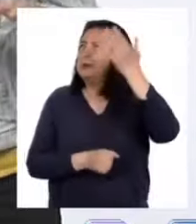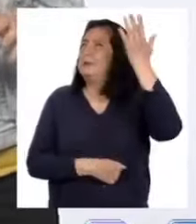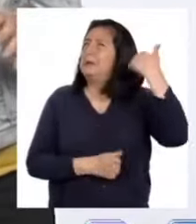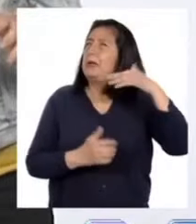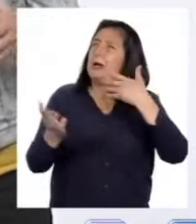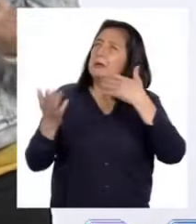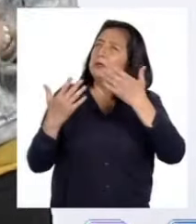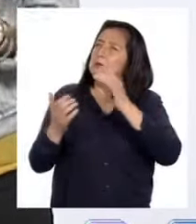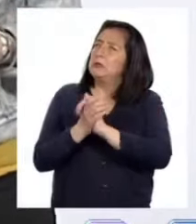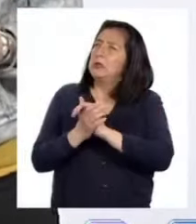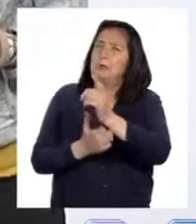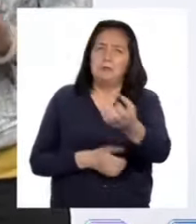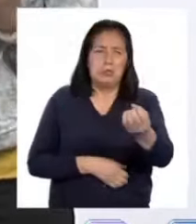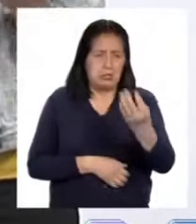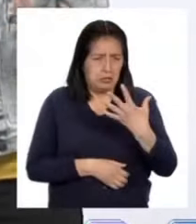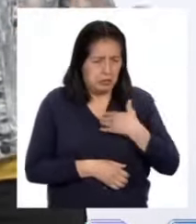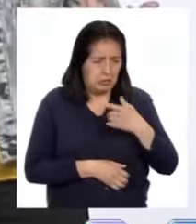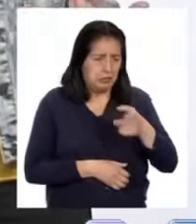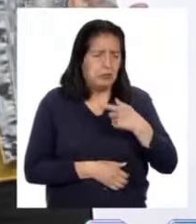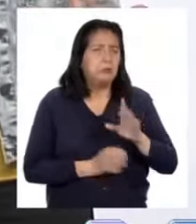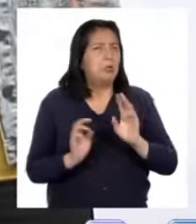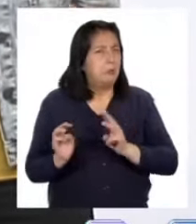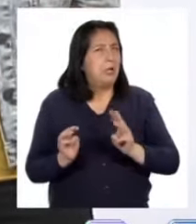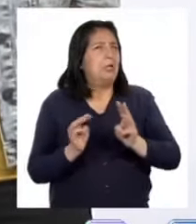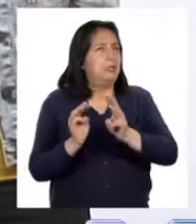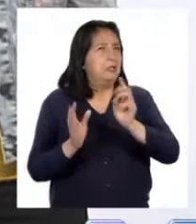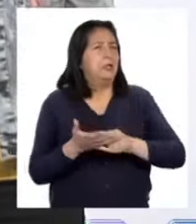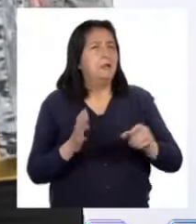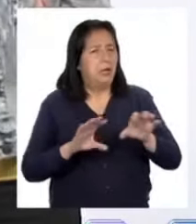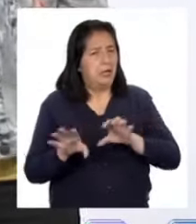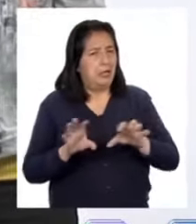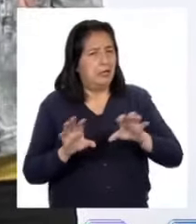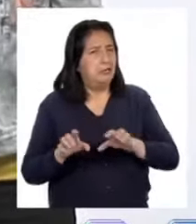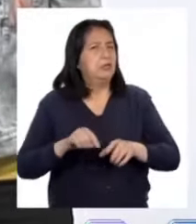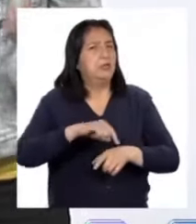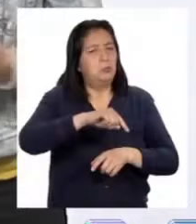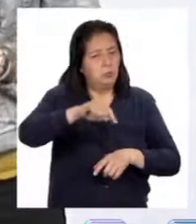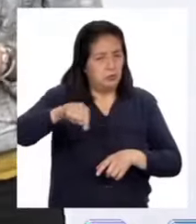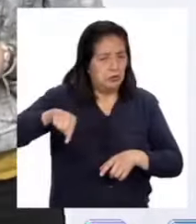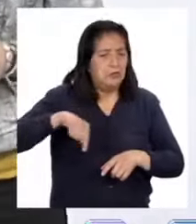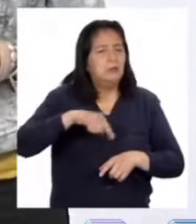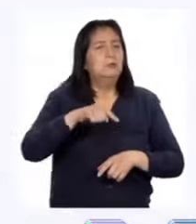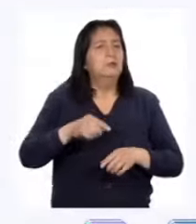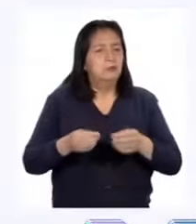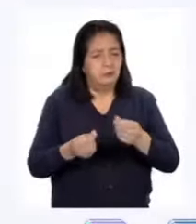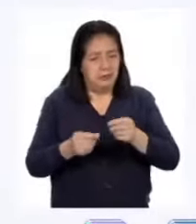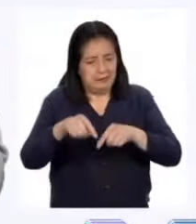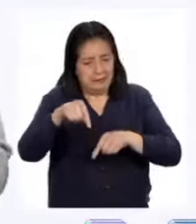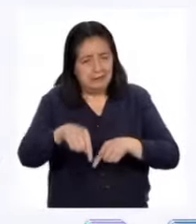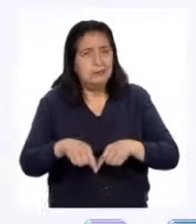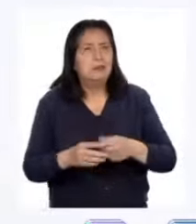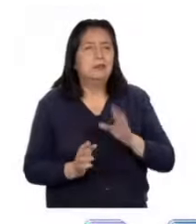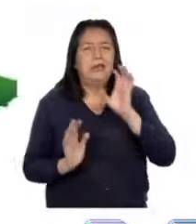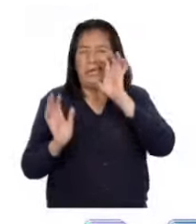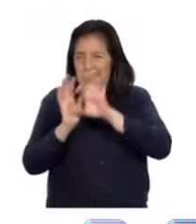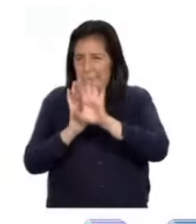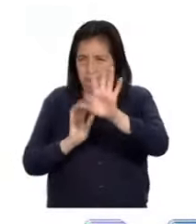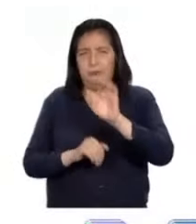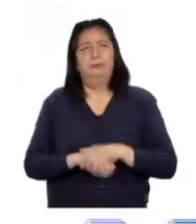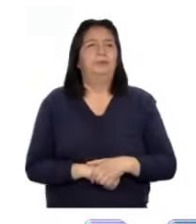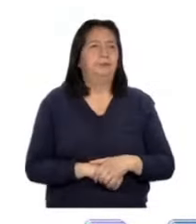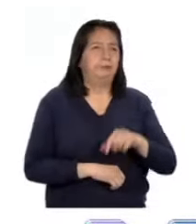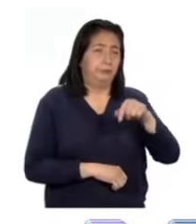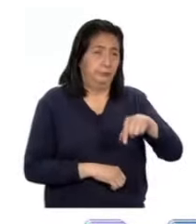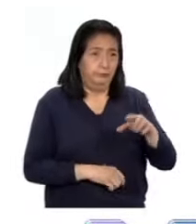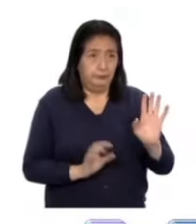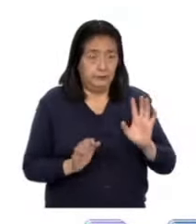conversando con unos amigos, me comentaron sobre una estrategia para el trazado de circunferencias en la Tierra. Le pongo un ejemplo. Para